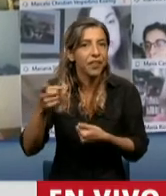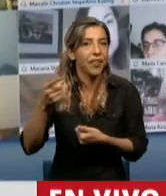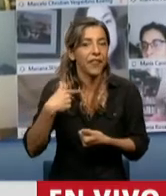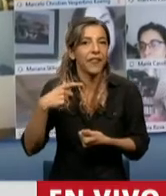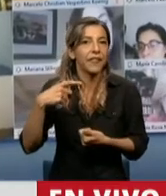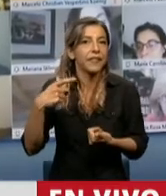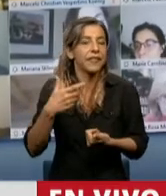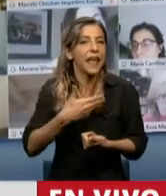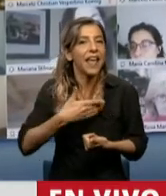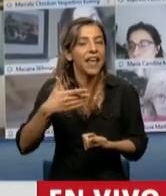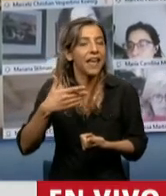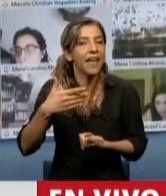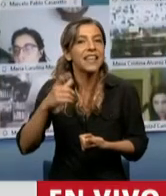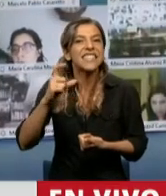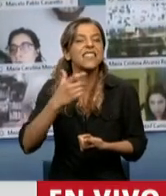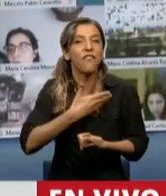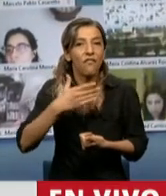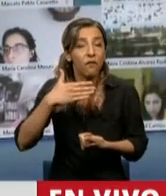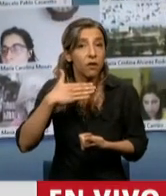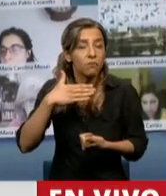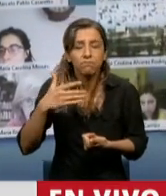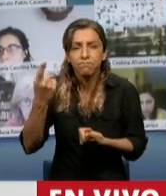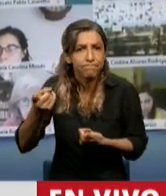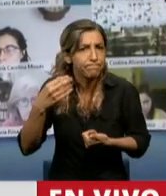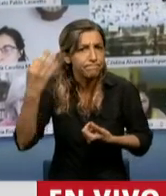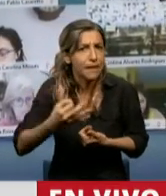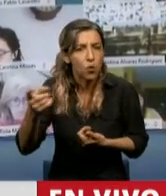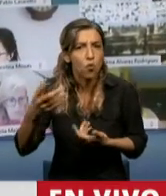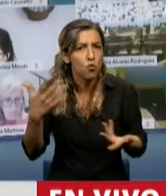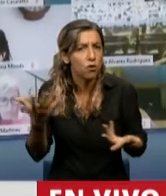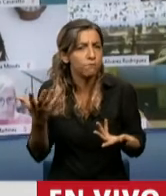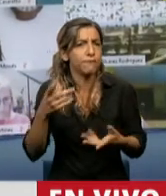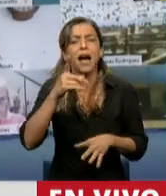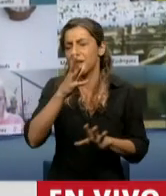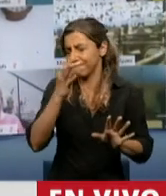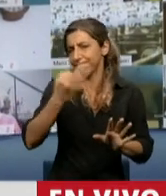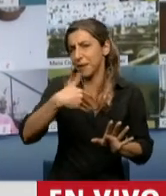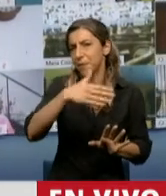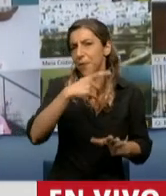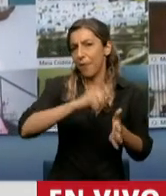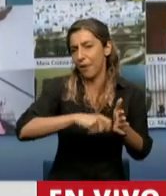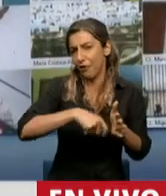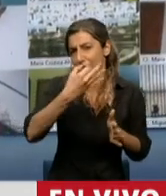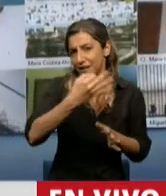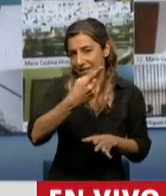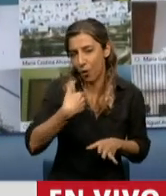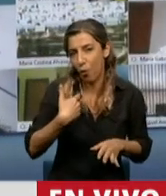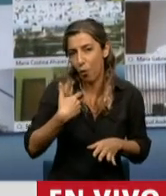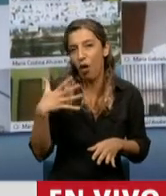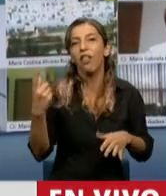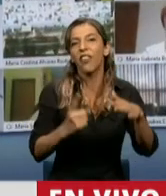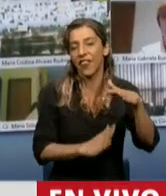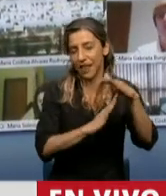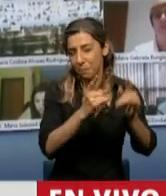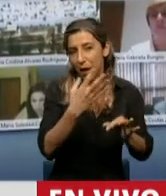debate. Entonces, hoy debe haber, me podrá corregir el director del Fondo de Garantía, a quien respeto, unos 200